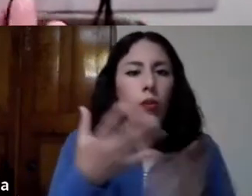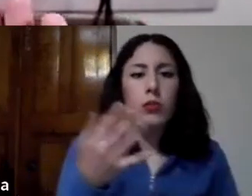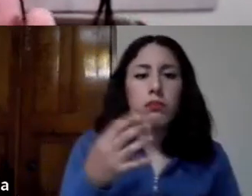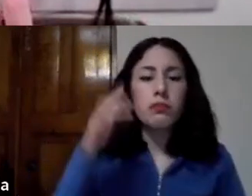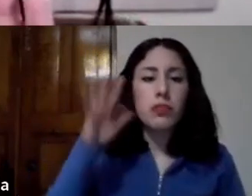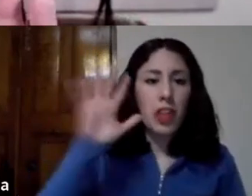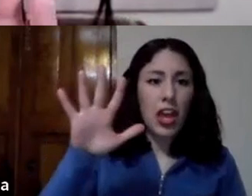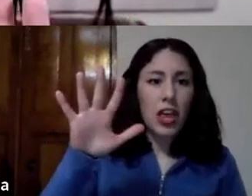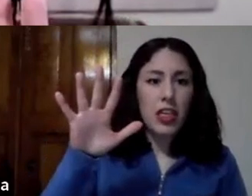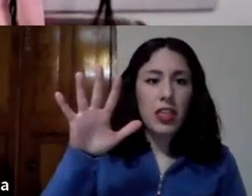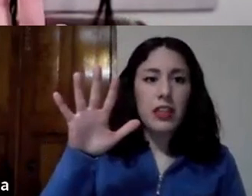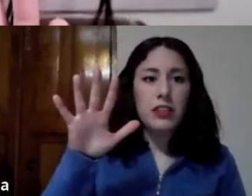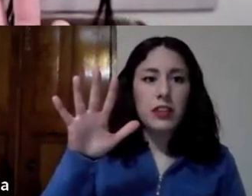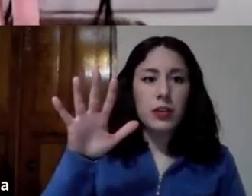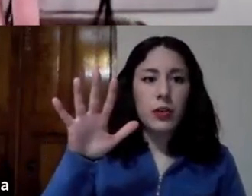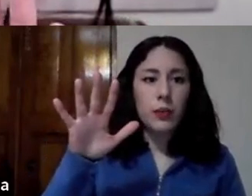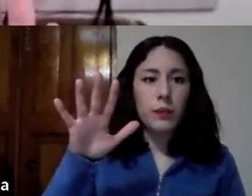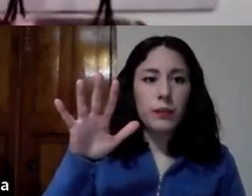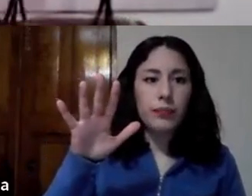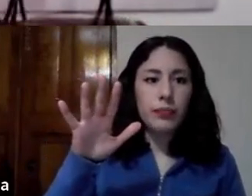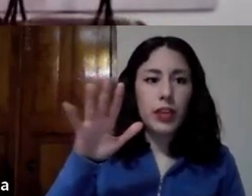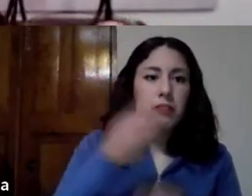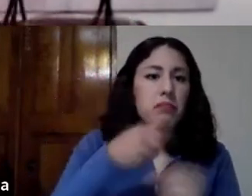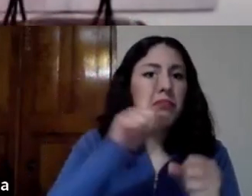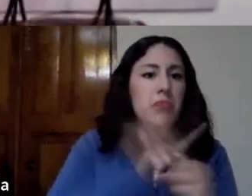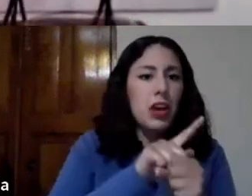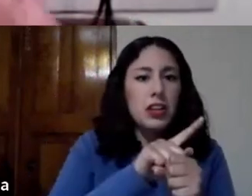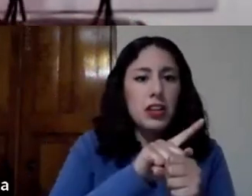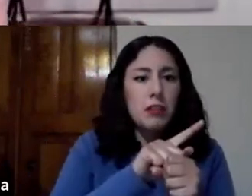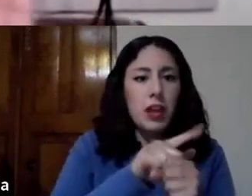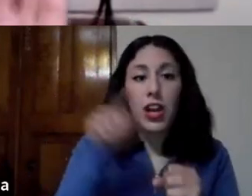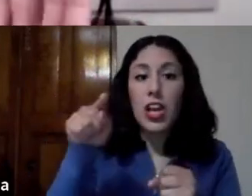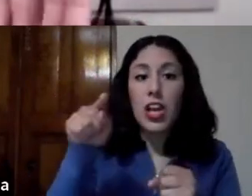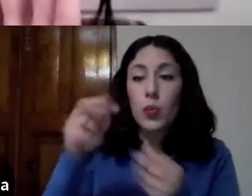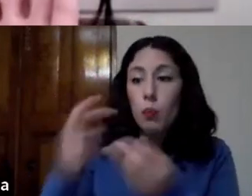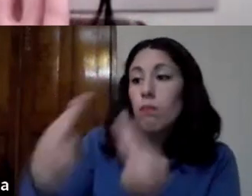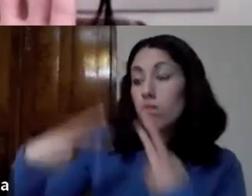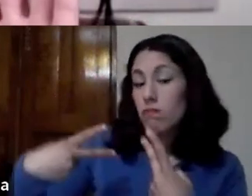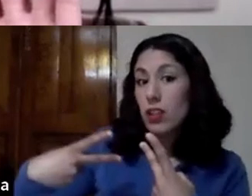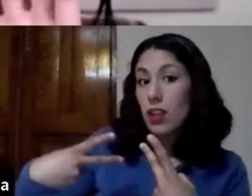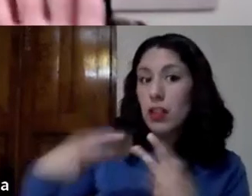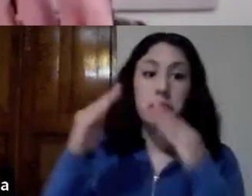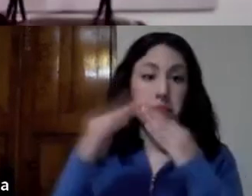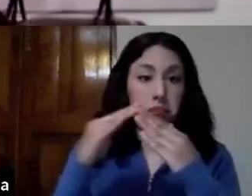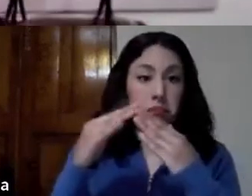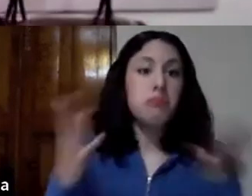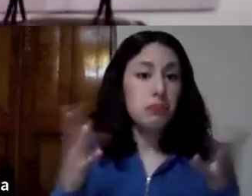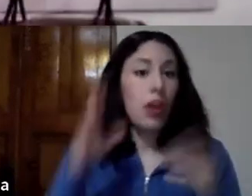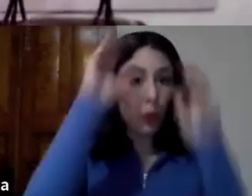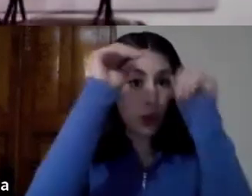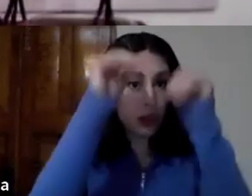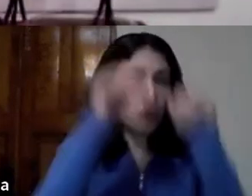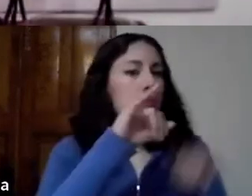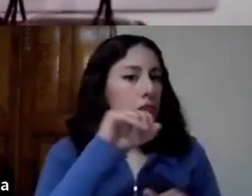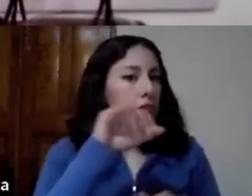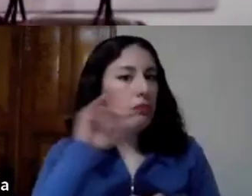un pedacito de esa propiedad estamos de acuerdo sí pues la forma en que ahora firmamos un contrato la forma en que se